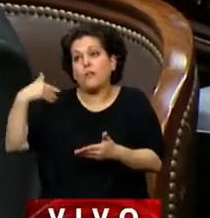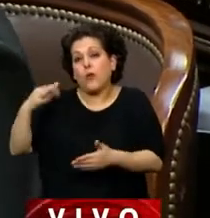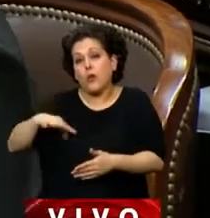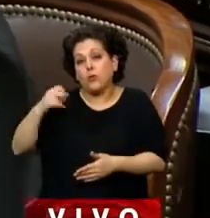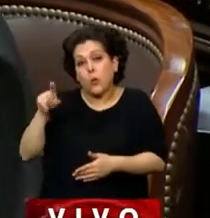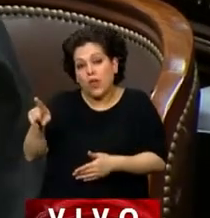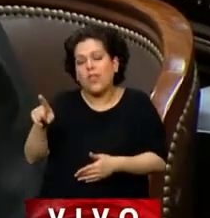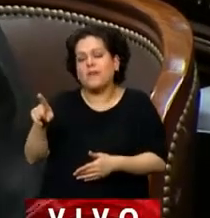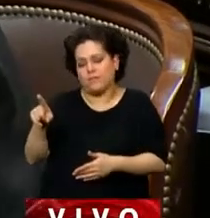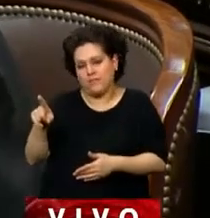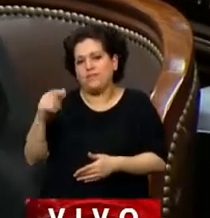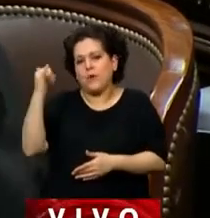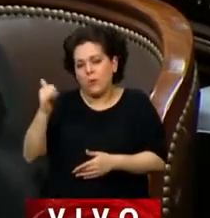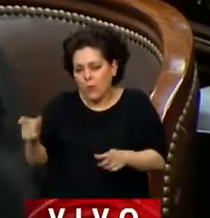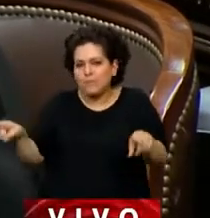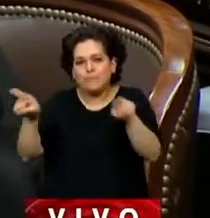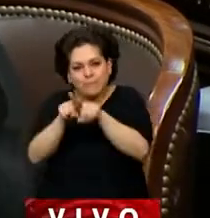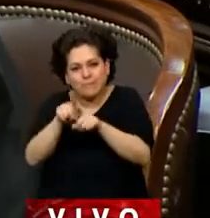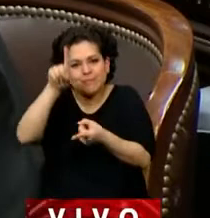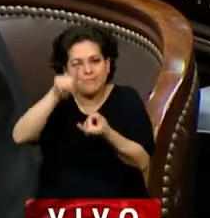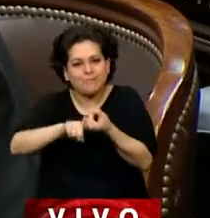también familia con una sanjuanina.